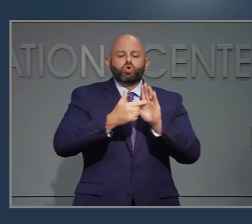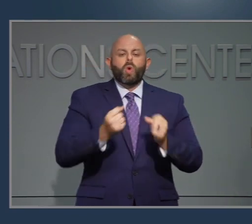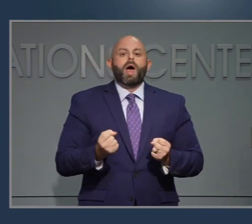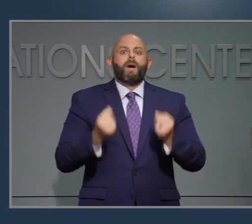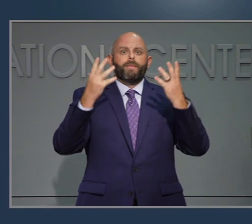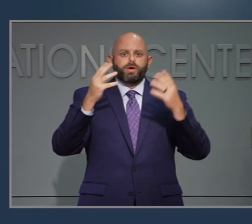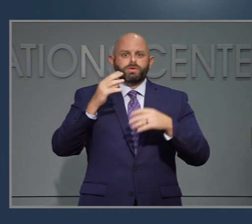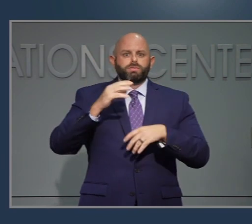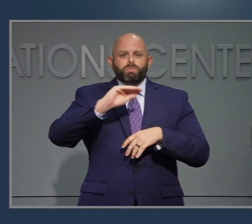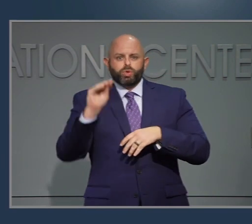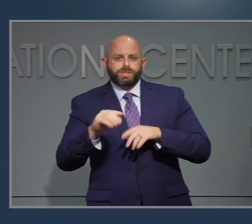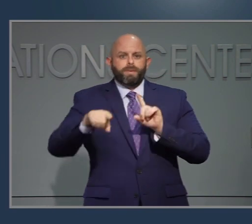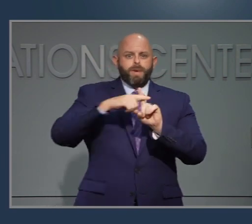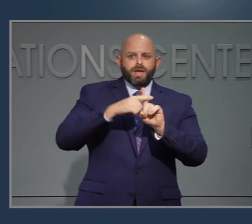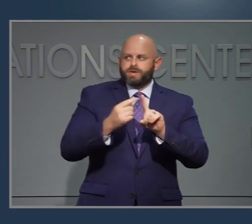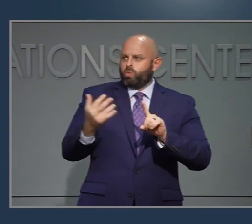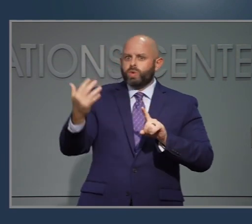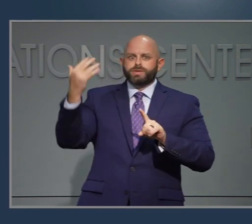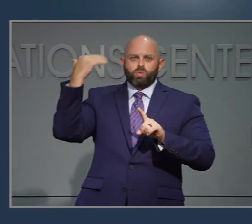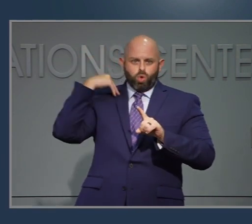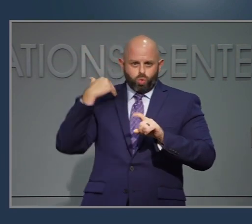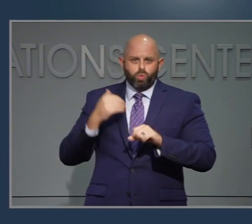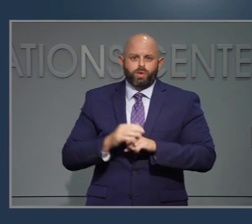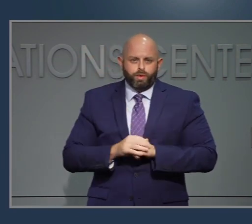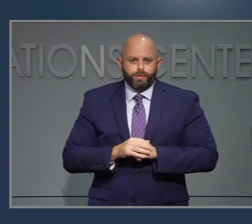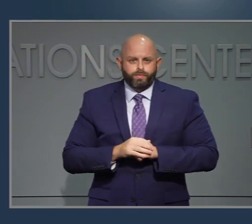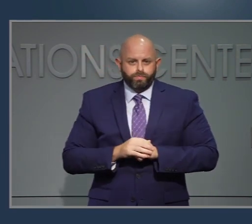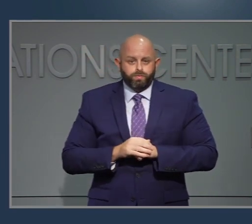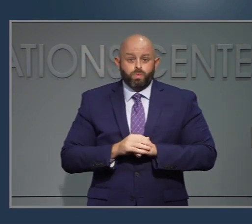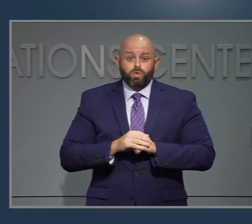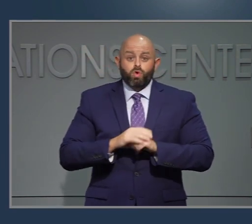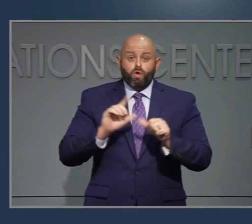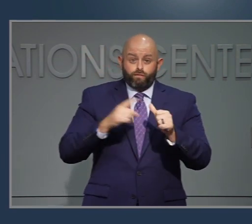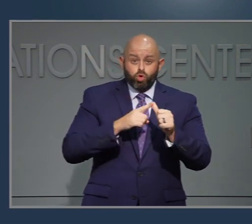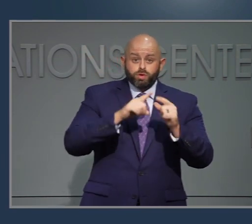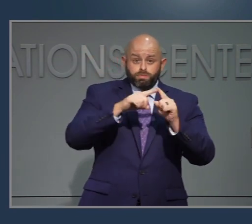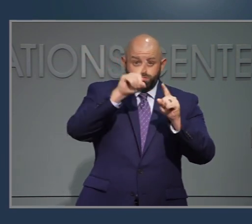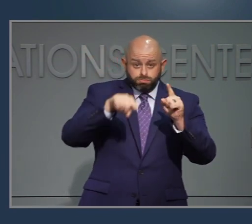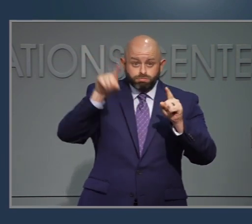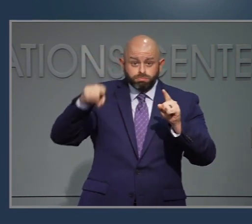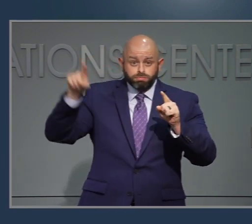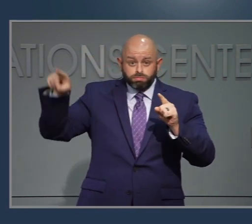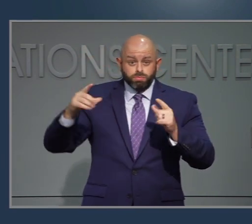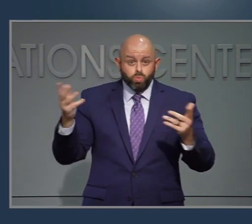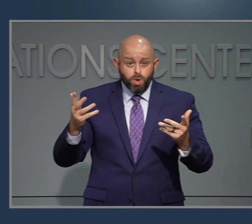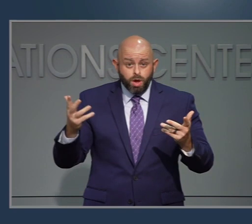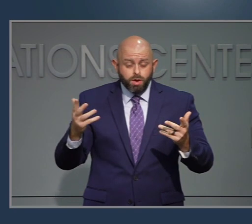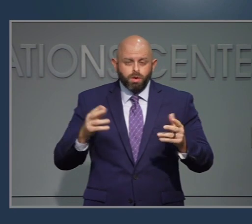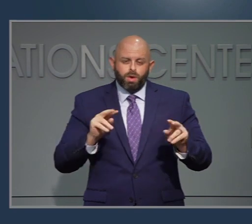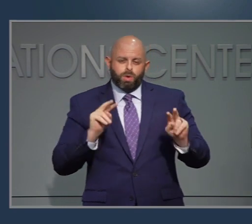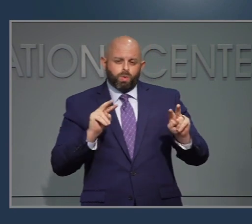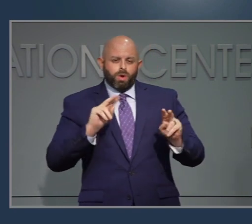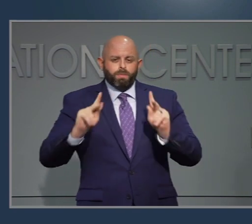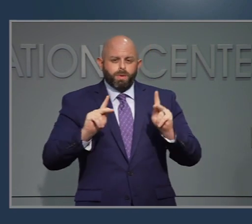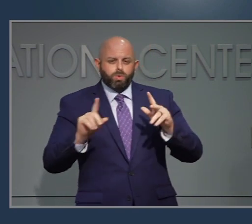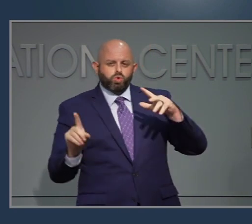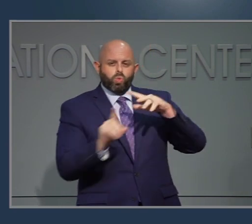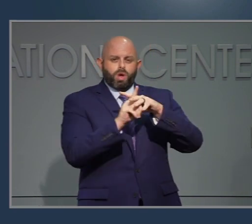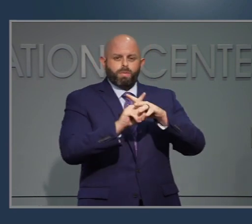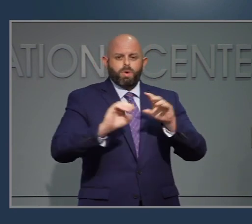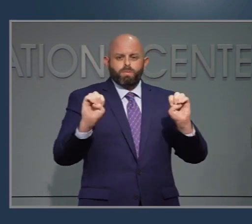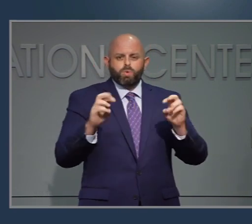transmisión sucedió hace unas semanas. Muy bien, veamos. Esta primera gráfica ve a las personas que llegan a la sala de